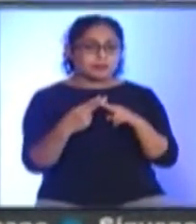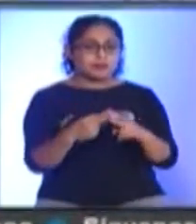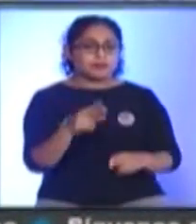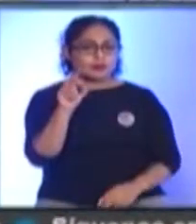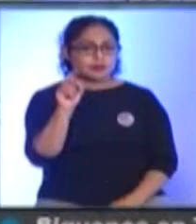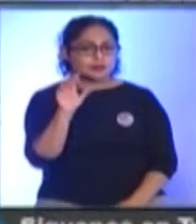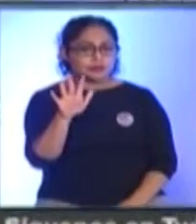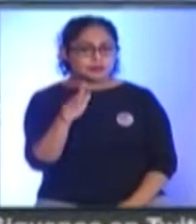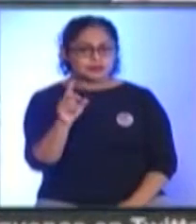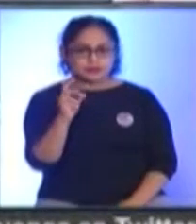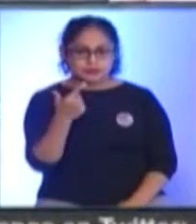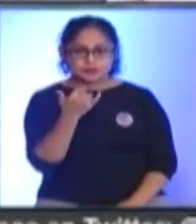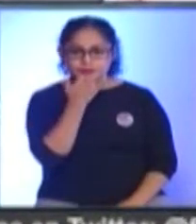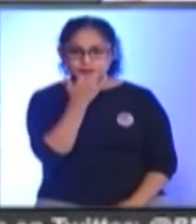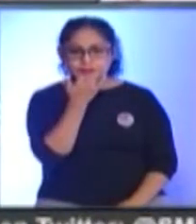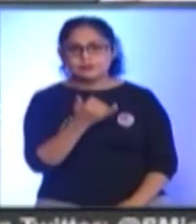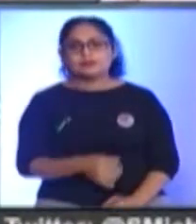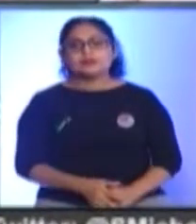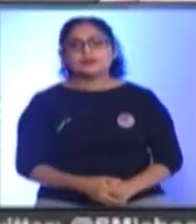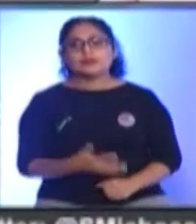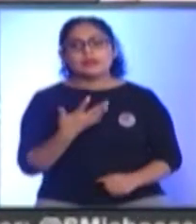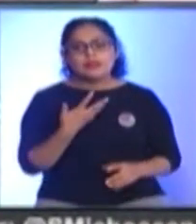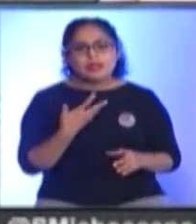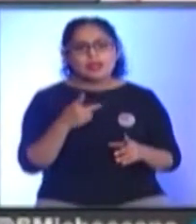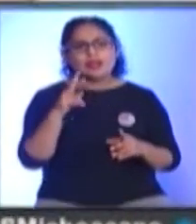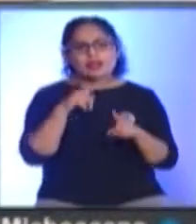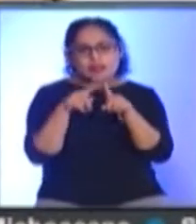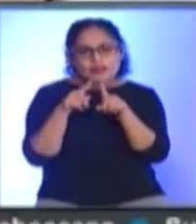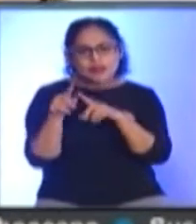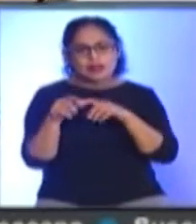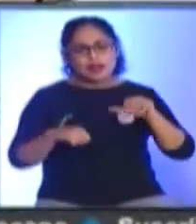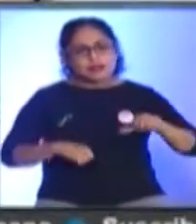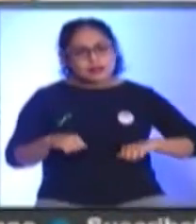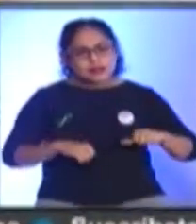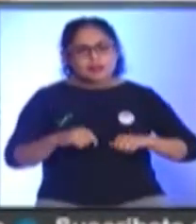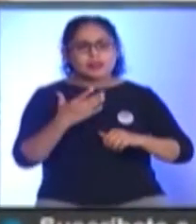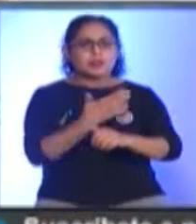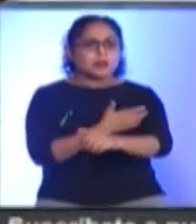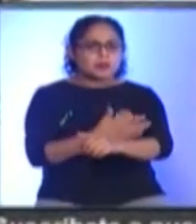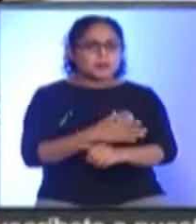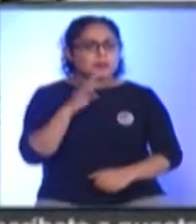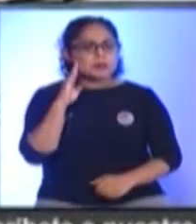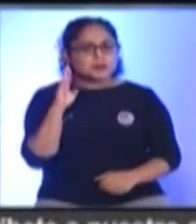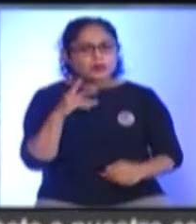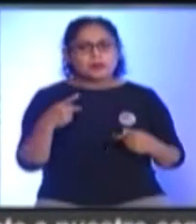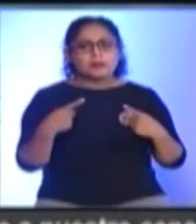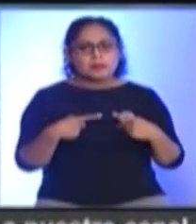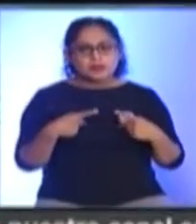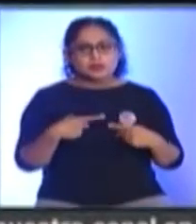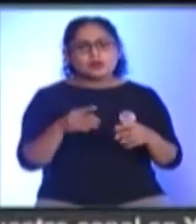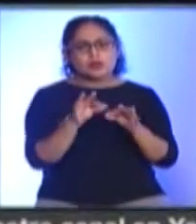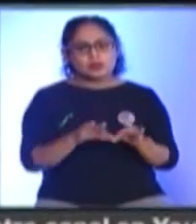37 Informar Entretener Pero sobre todo Acompañar A los Michoacanos Es parte Esencial Del